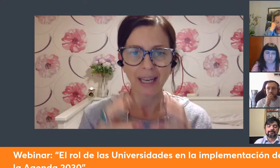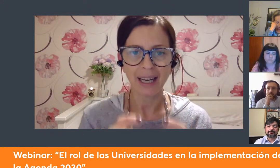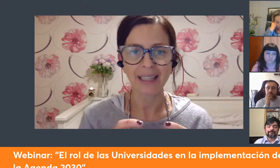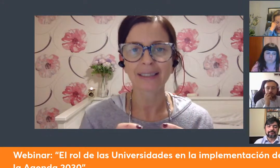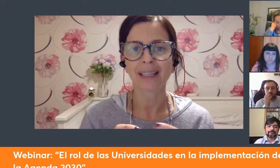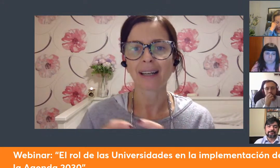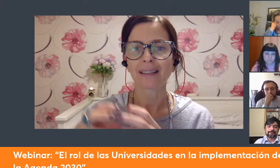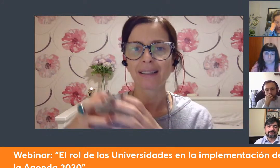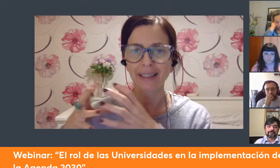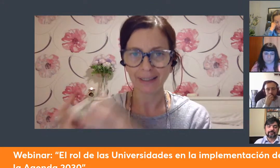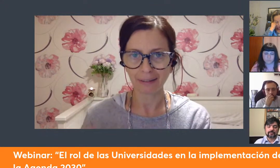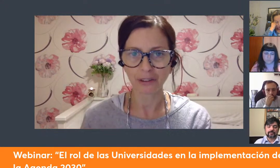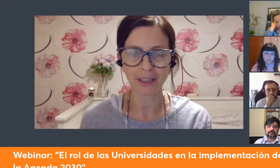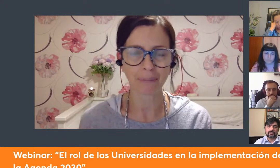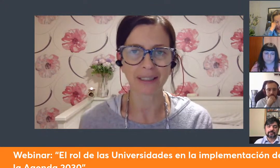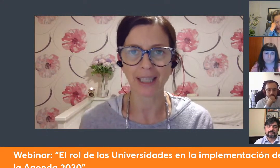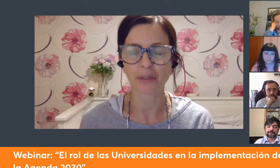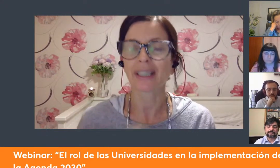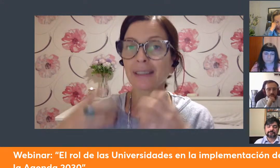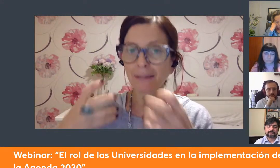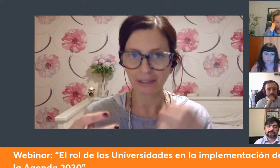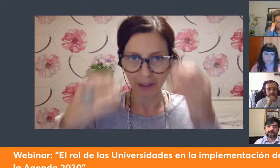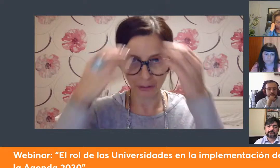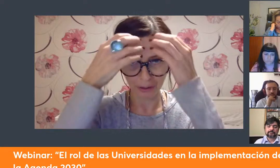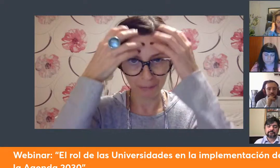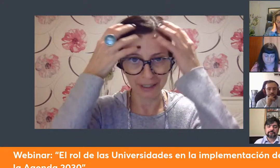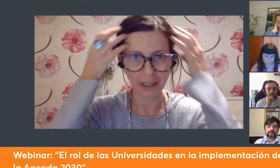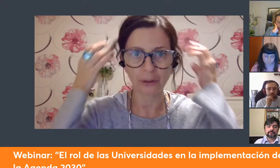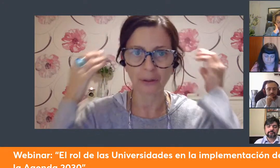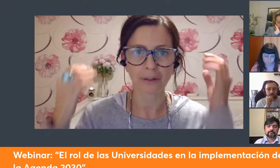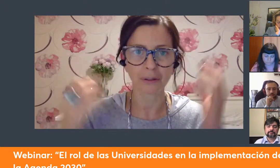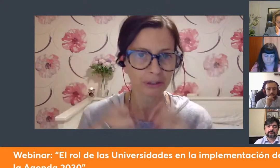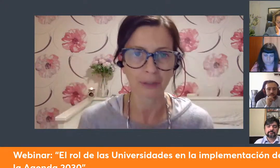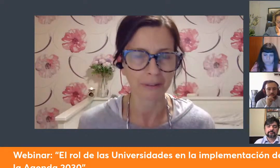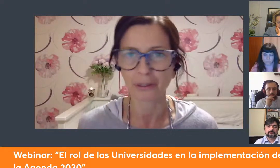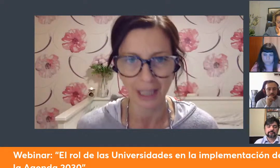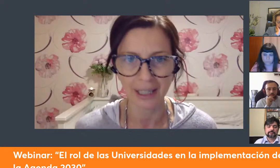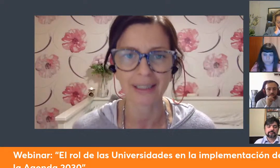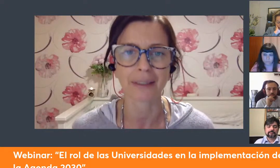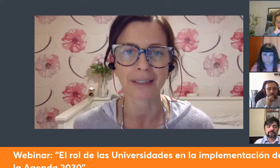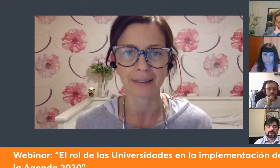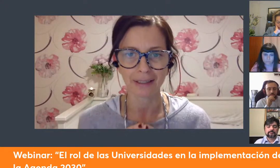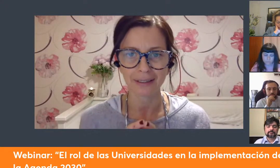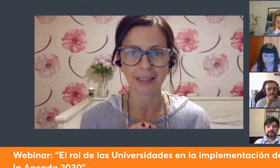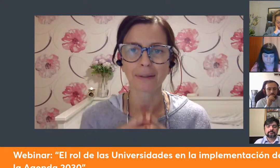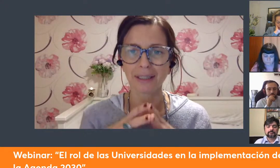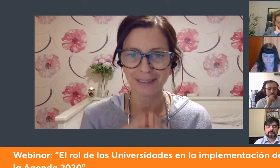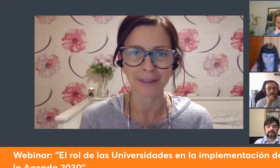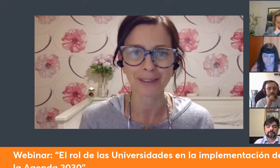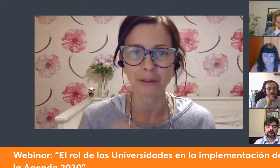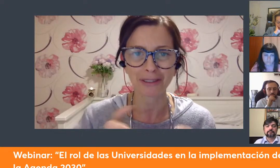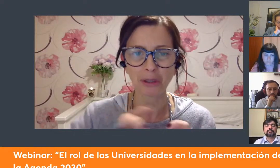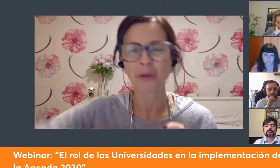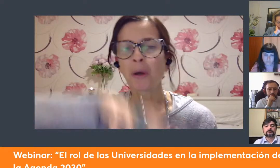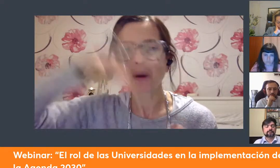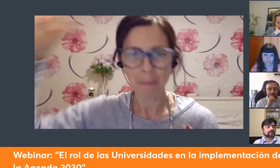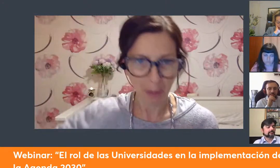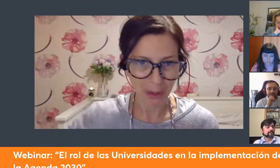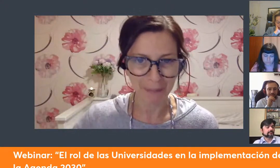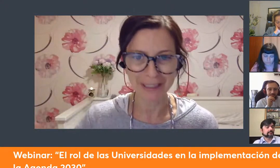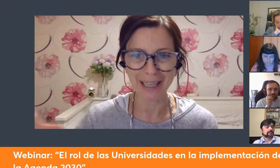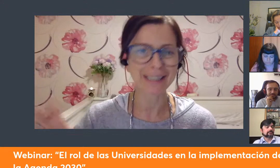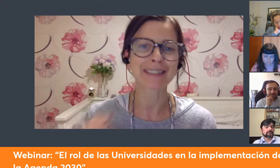la agenda y esta visión que he planteado esta visión que yo he planteado no es una visión de la agenda 2030 evidentemente es una visión